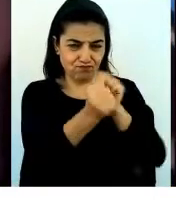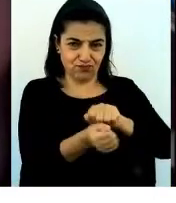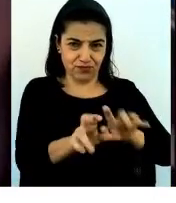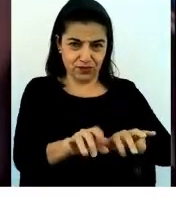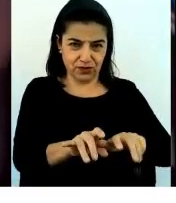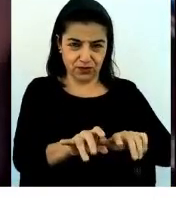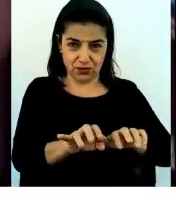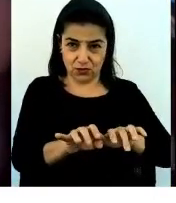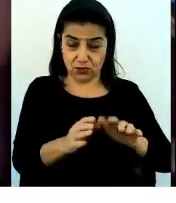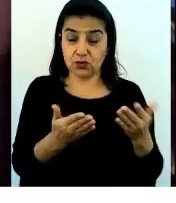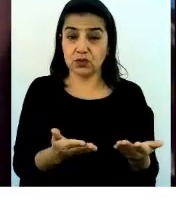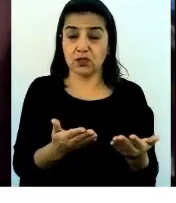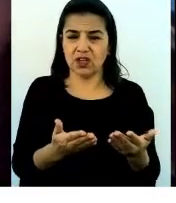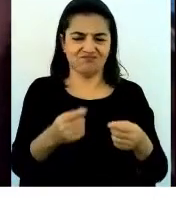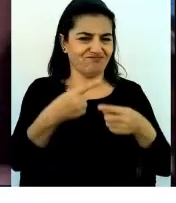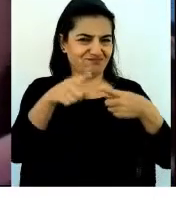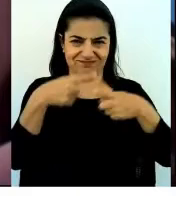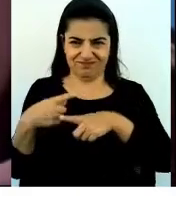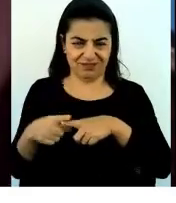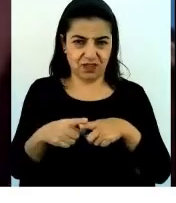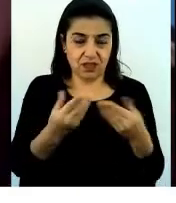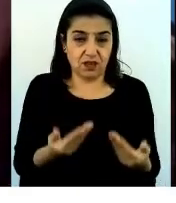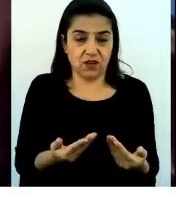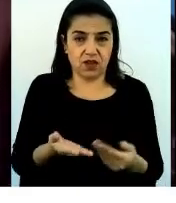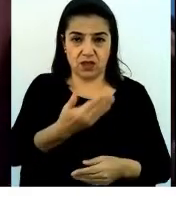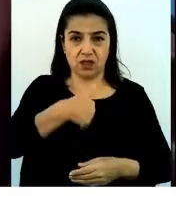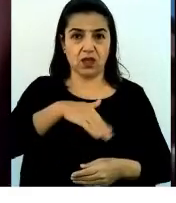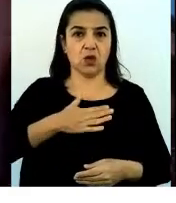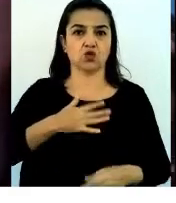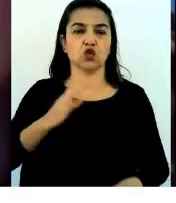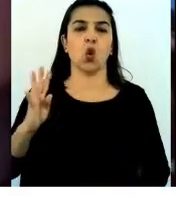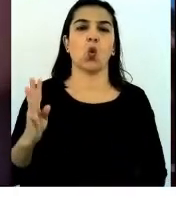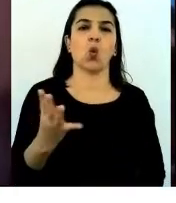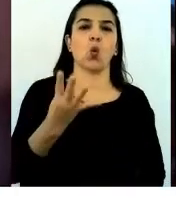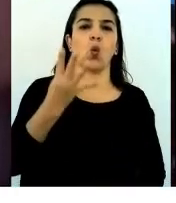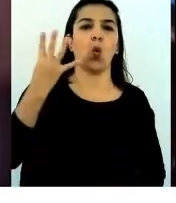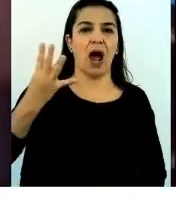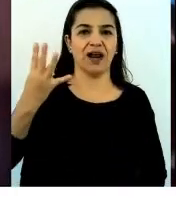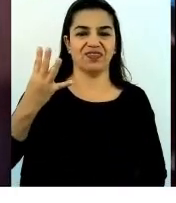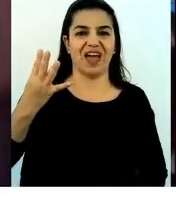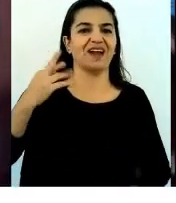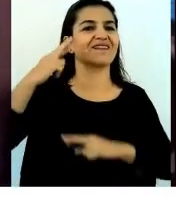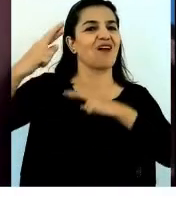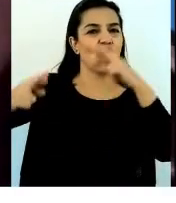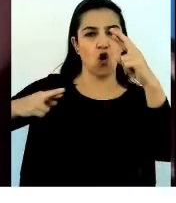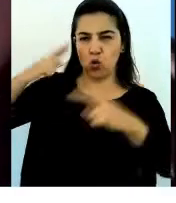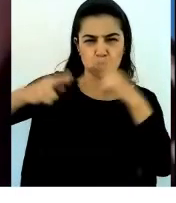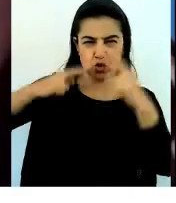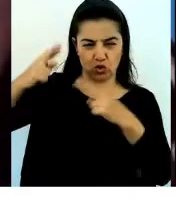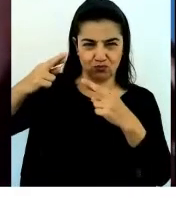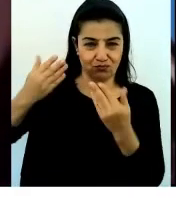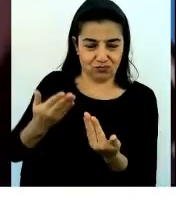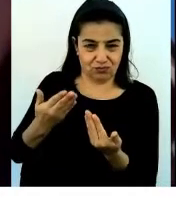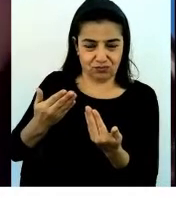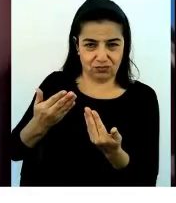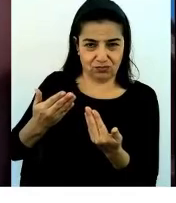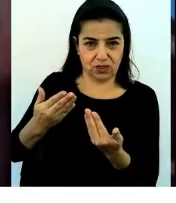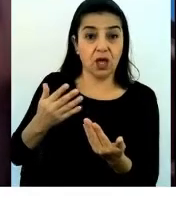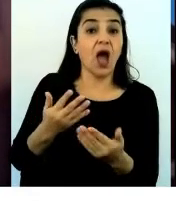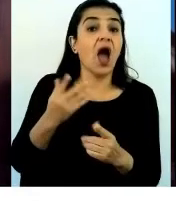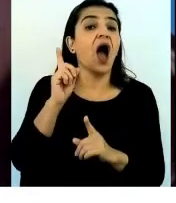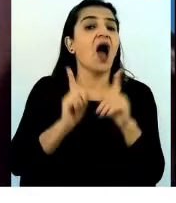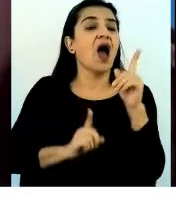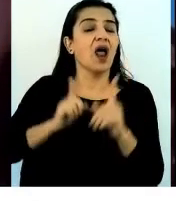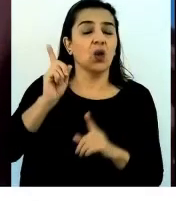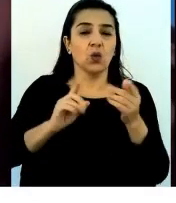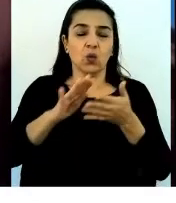otras cosas, estamos en la cuarta wave de revolución. Algunos ejemplos